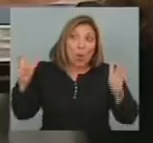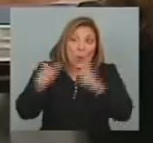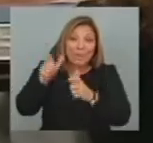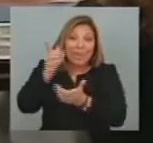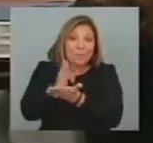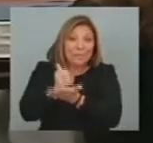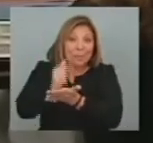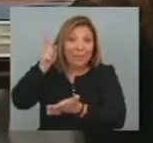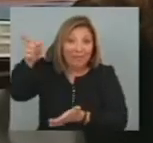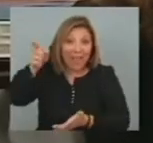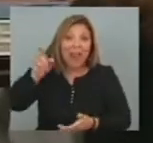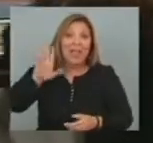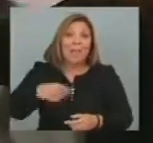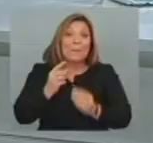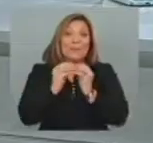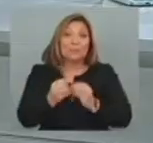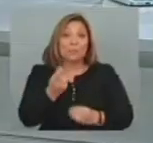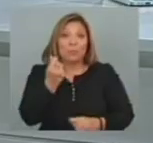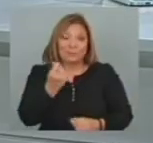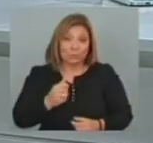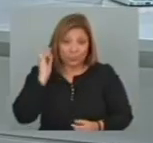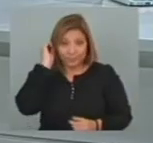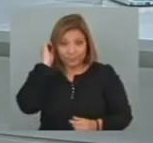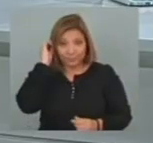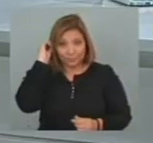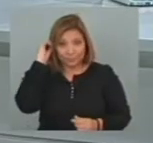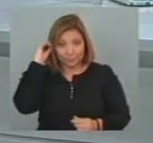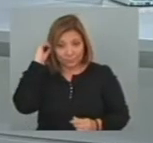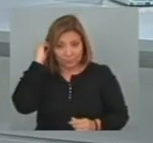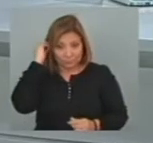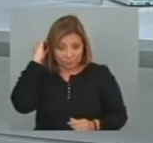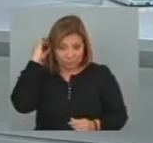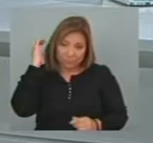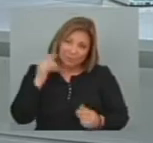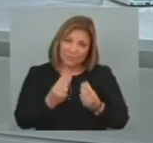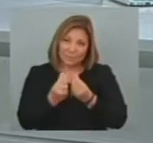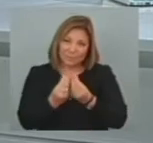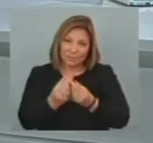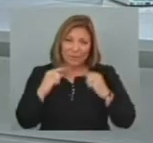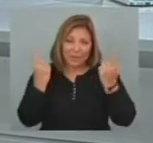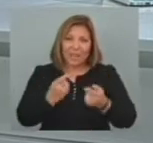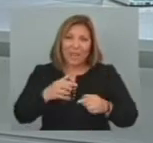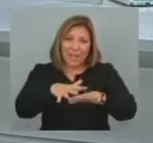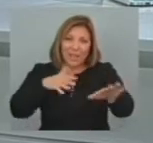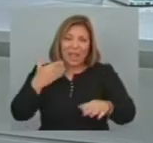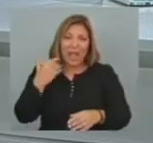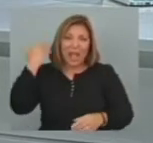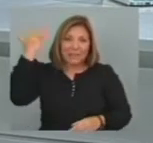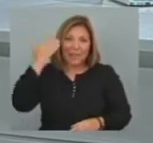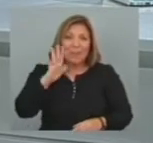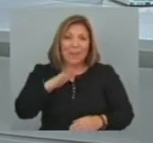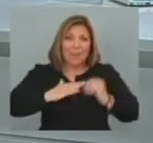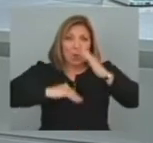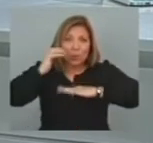Departamental De Montevideo Hablemos ahora De una multitudinaria Asamblea De los trabajadores De la construcción